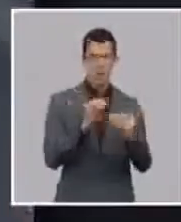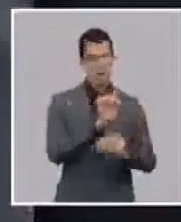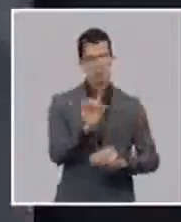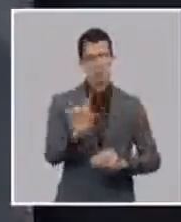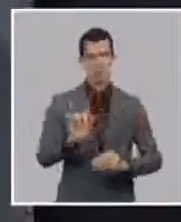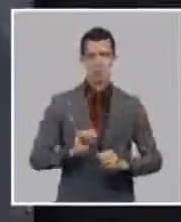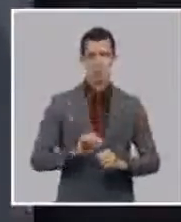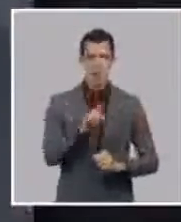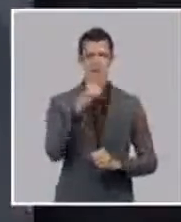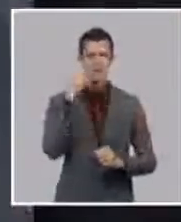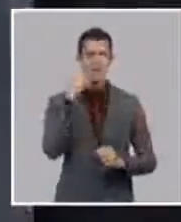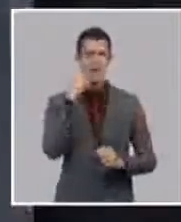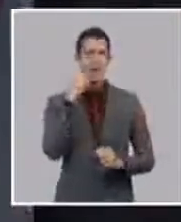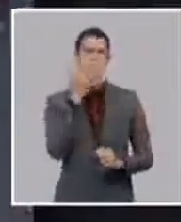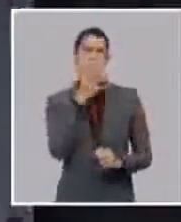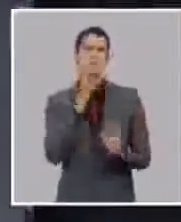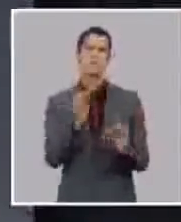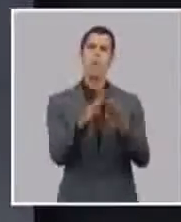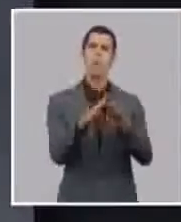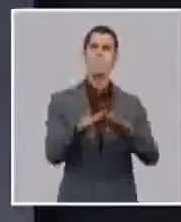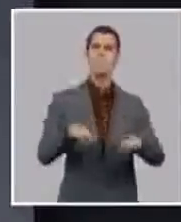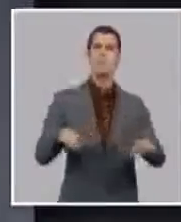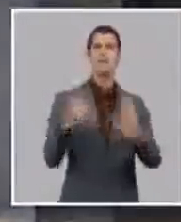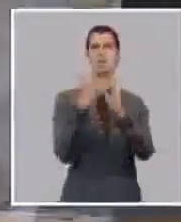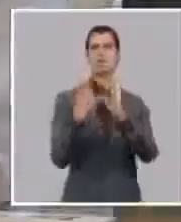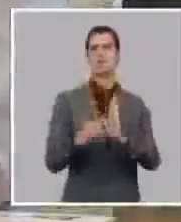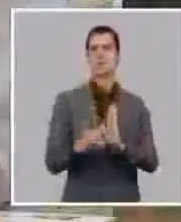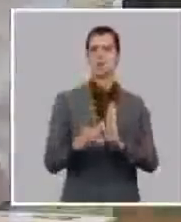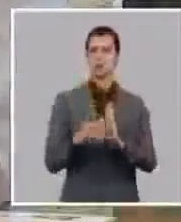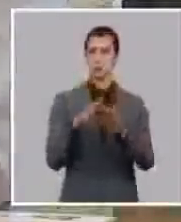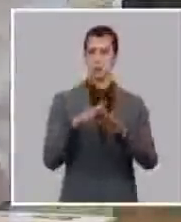supuestamente defendidas como manifestaciones